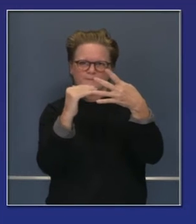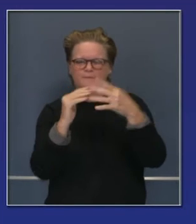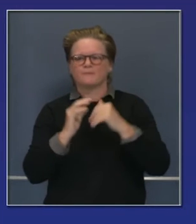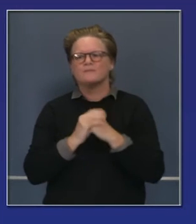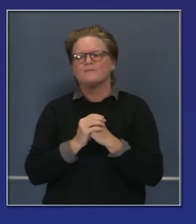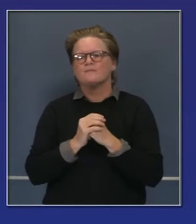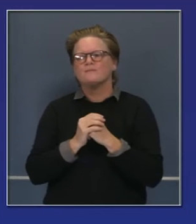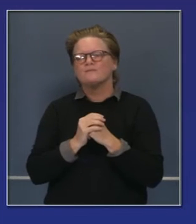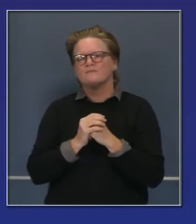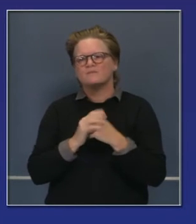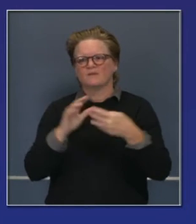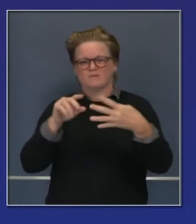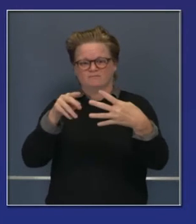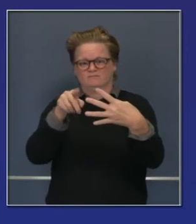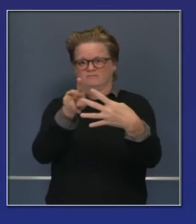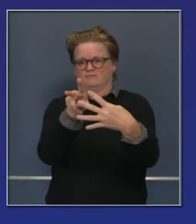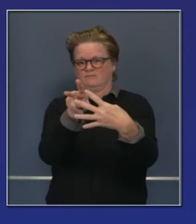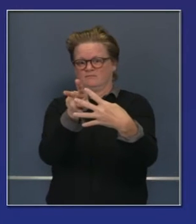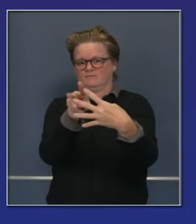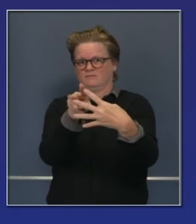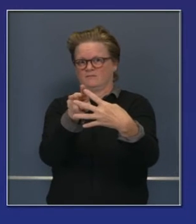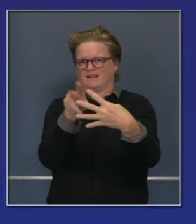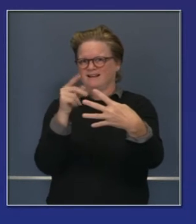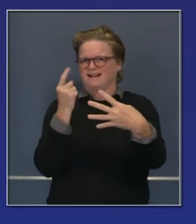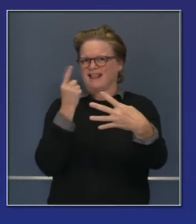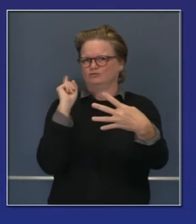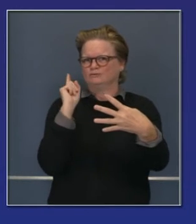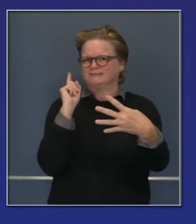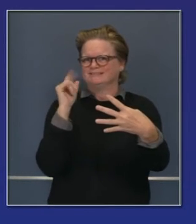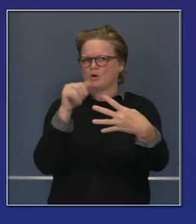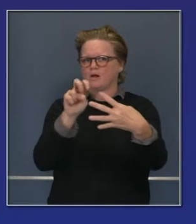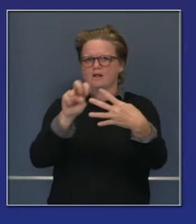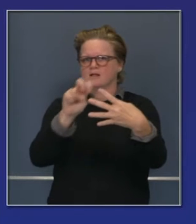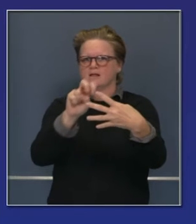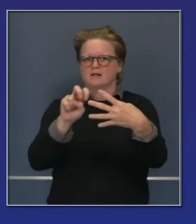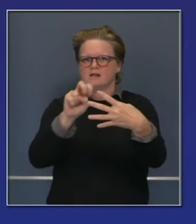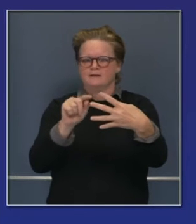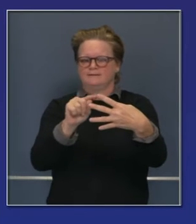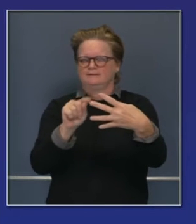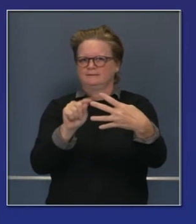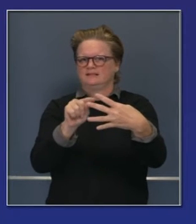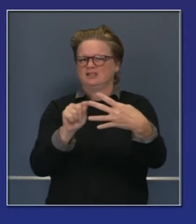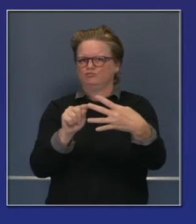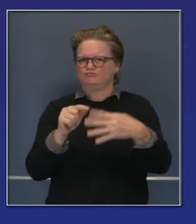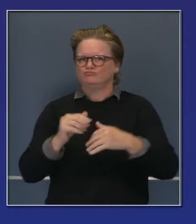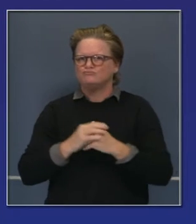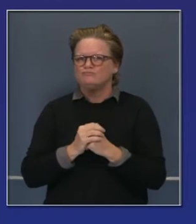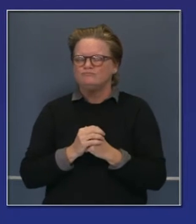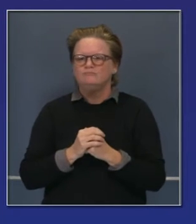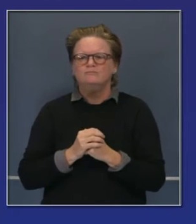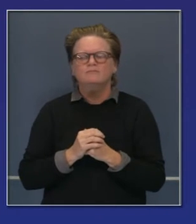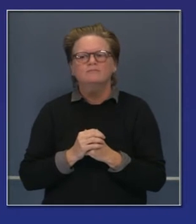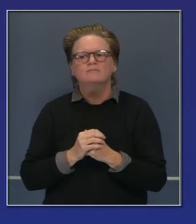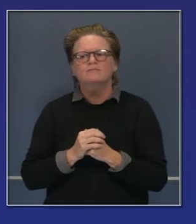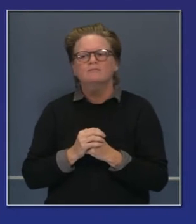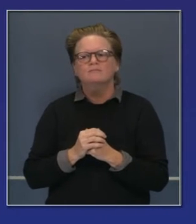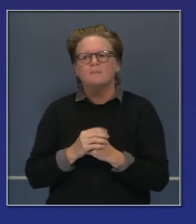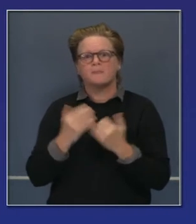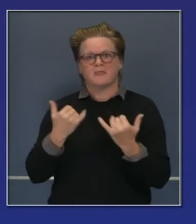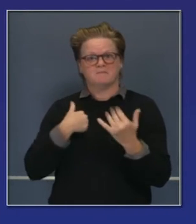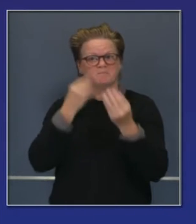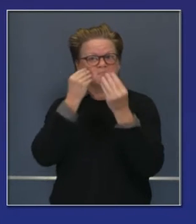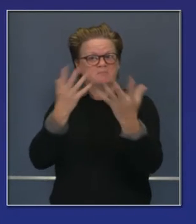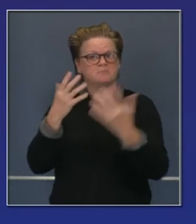más restrictivos y están bajando a los otros niveles menos restrictivos. La semana pasada el Dr. Ghali nos dio su última